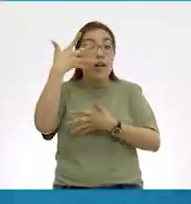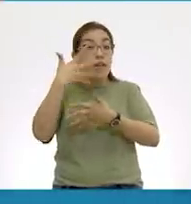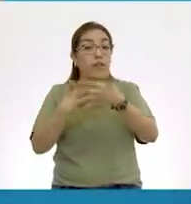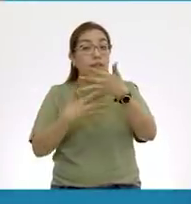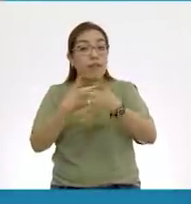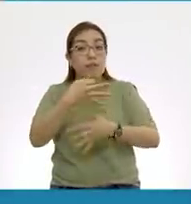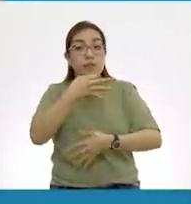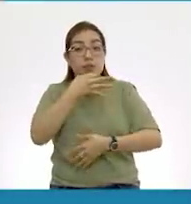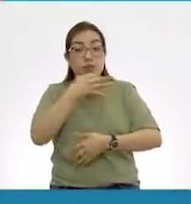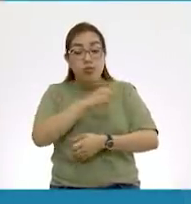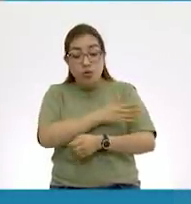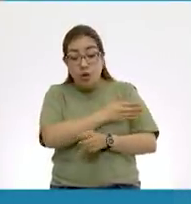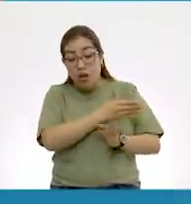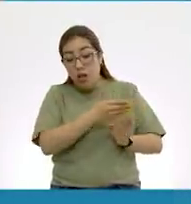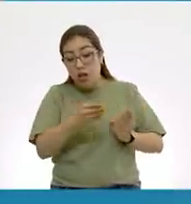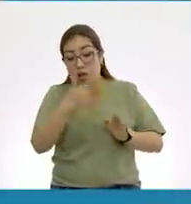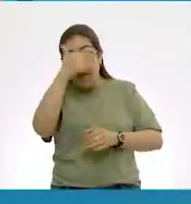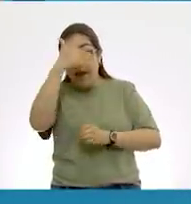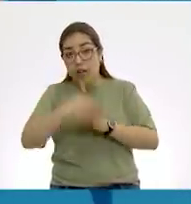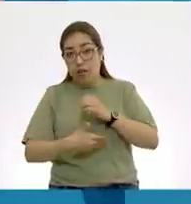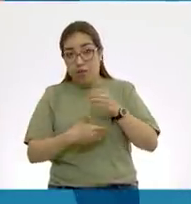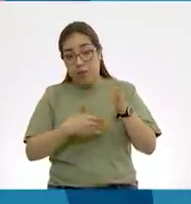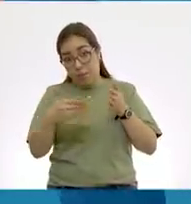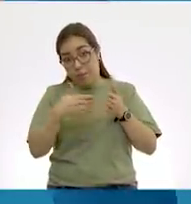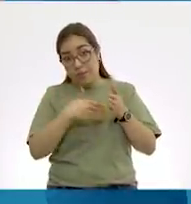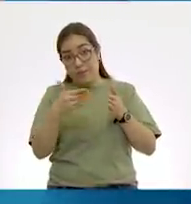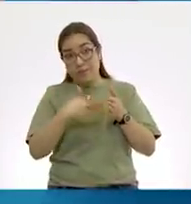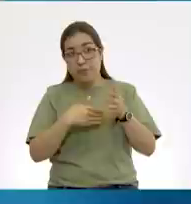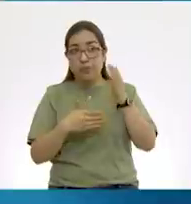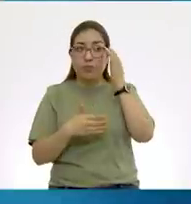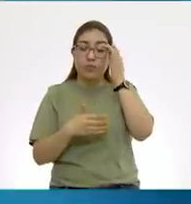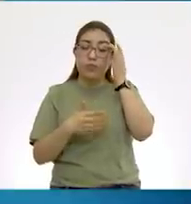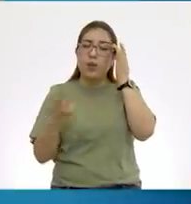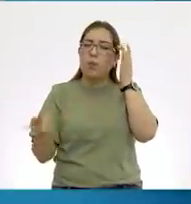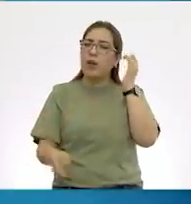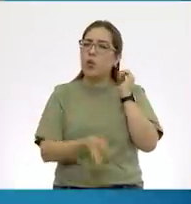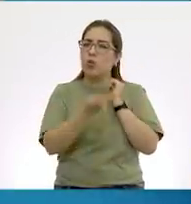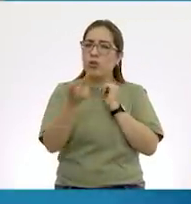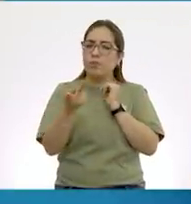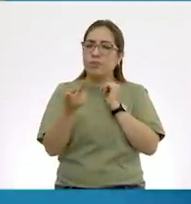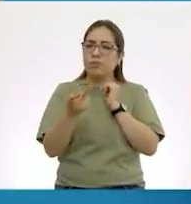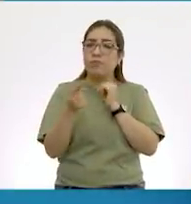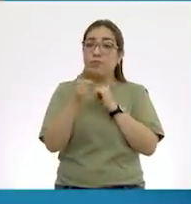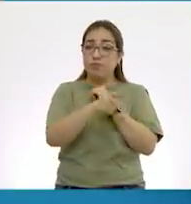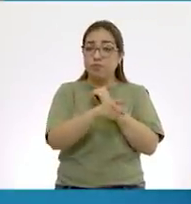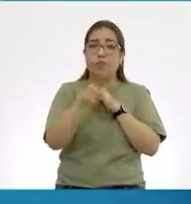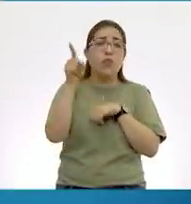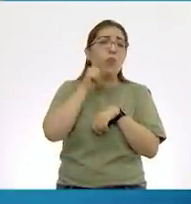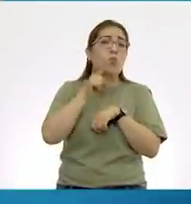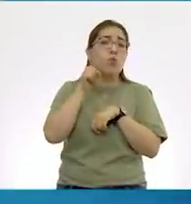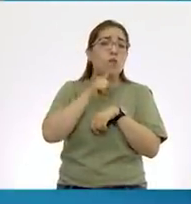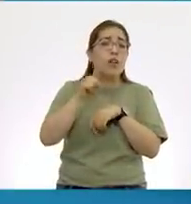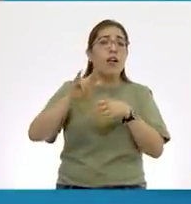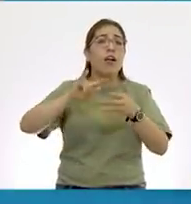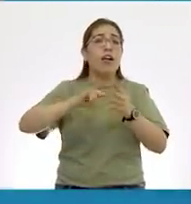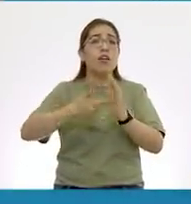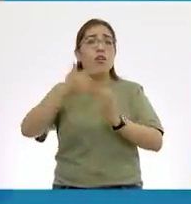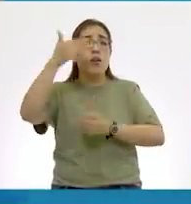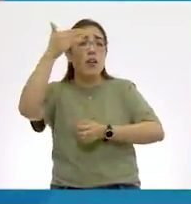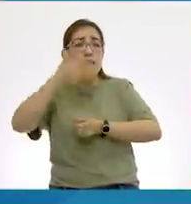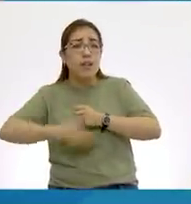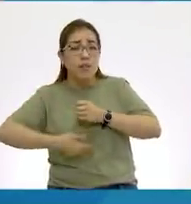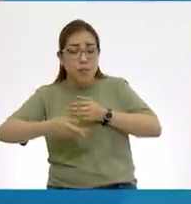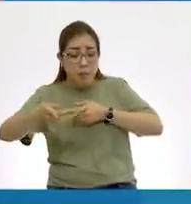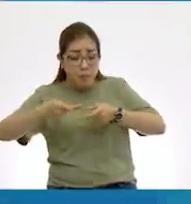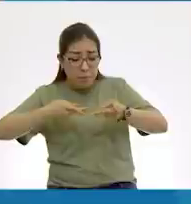La pregunta es, ¿a qué hora terminó Sofía de